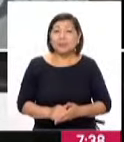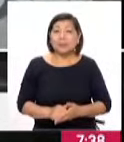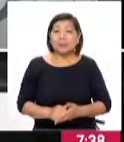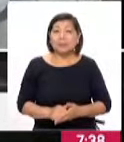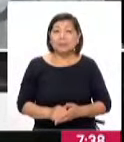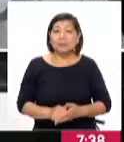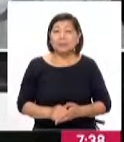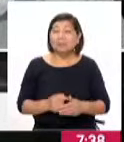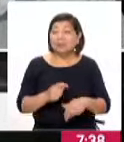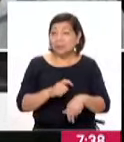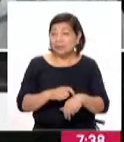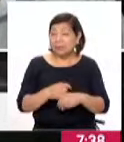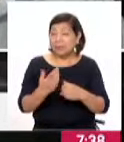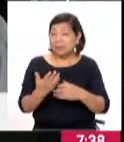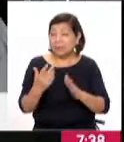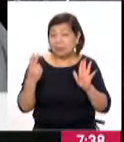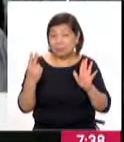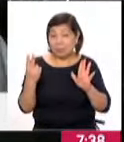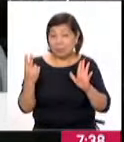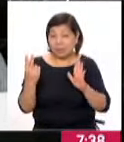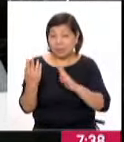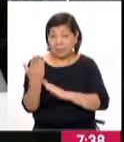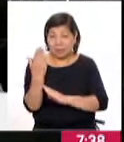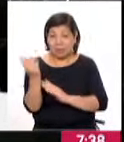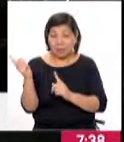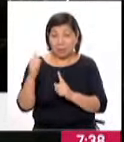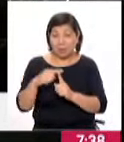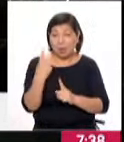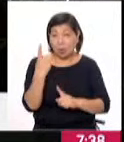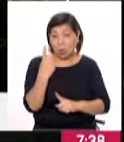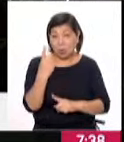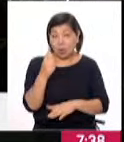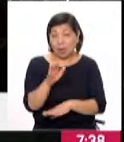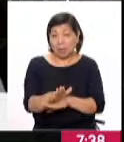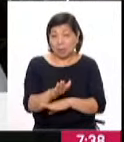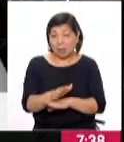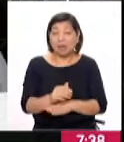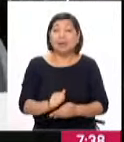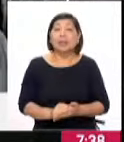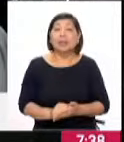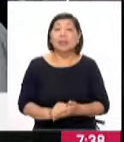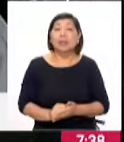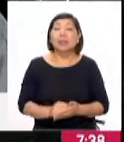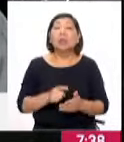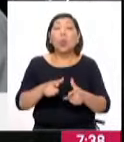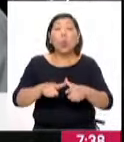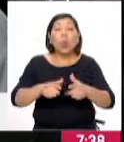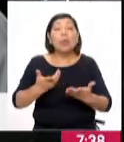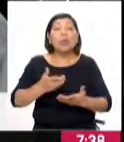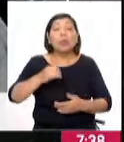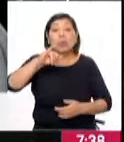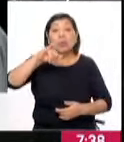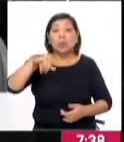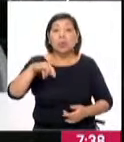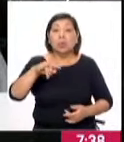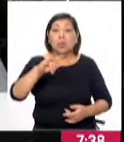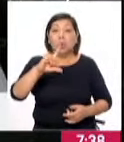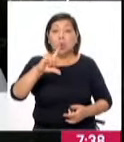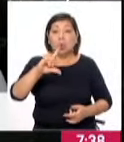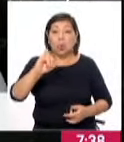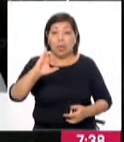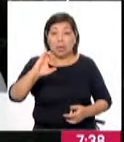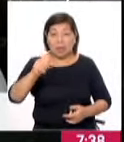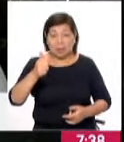El horario de atención el día de hoy es de siete de la mañana hasta la una de la tarde, exclusivamente en Juliaca. Sin embargo, también quiero